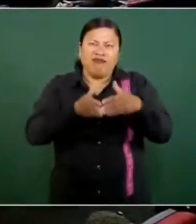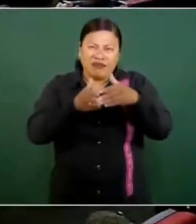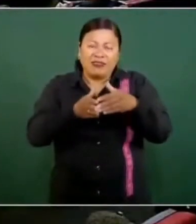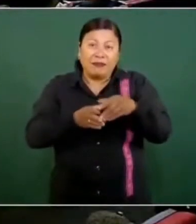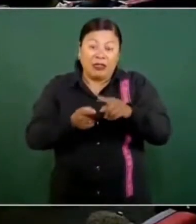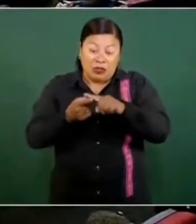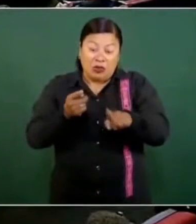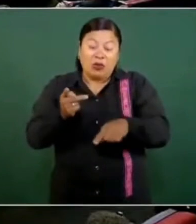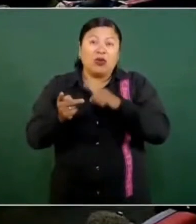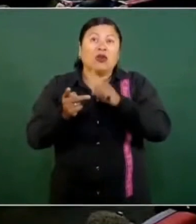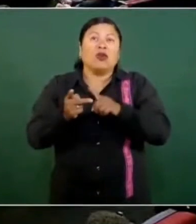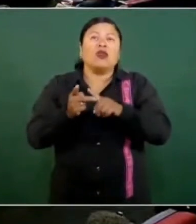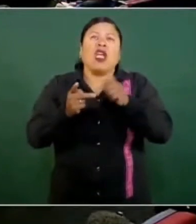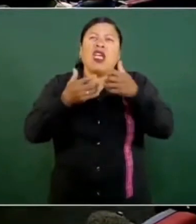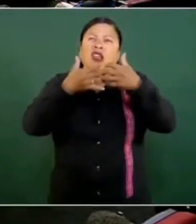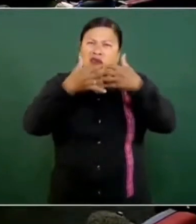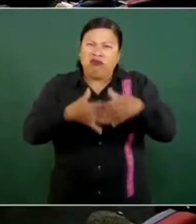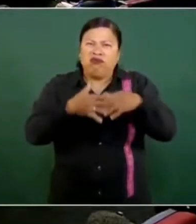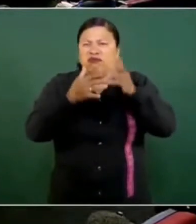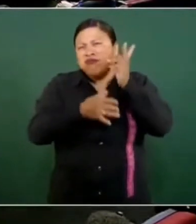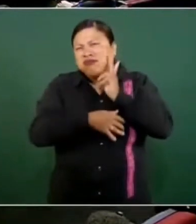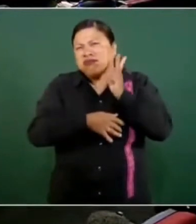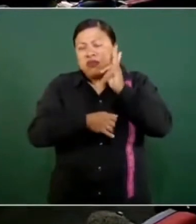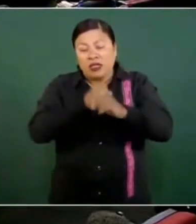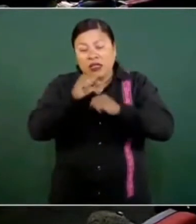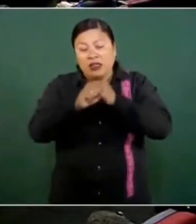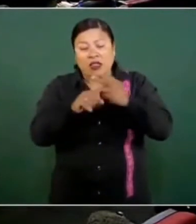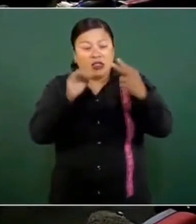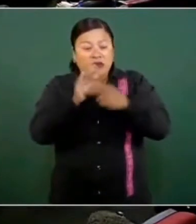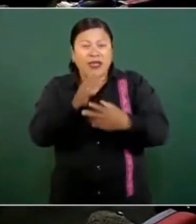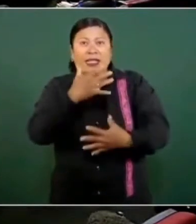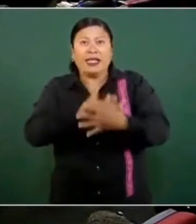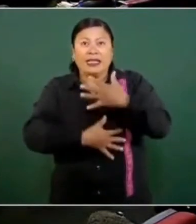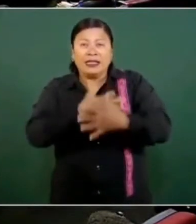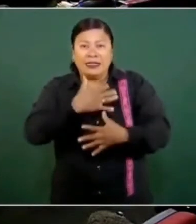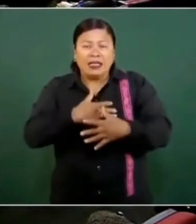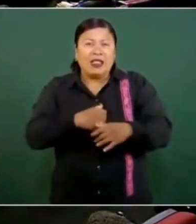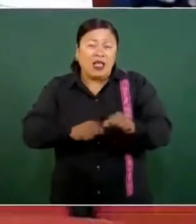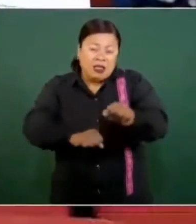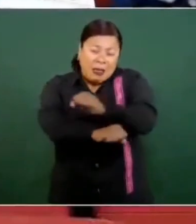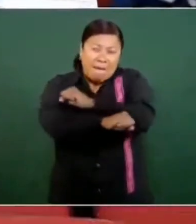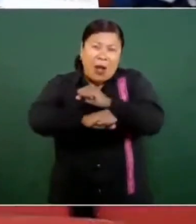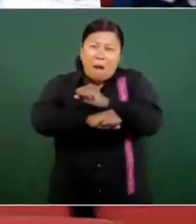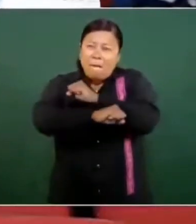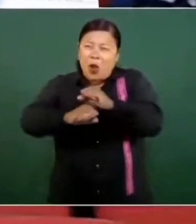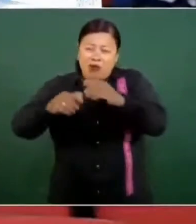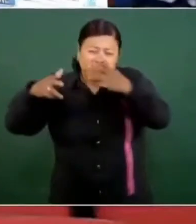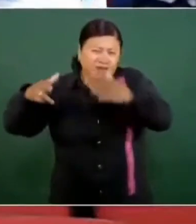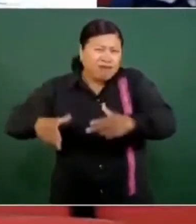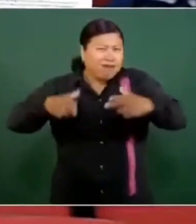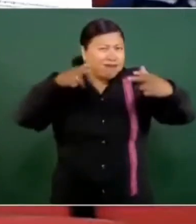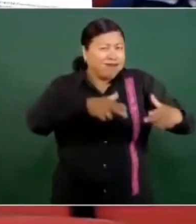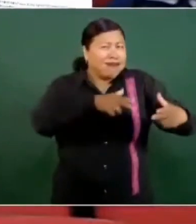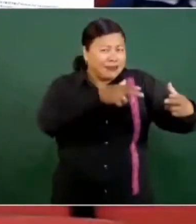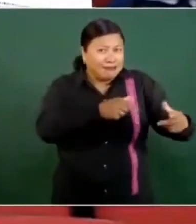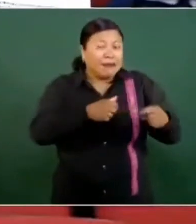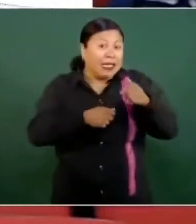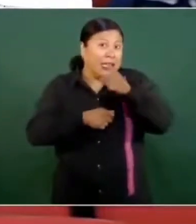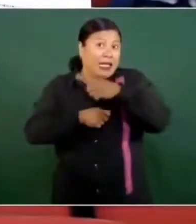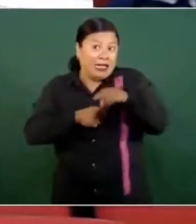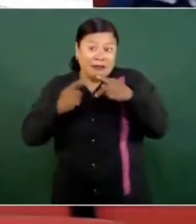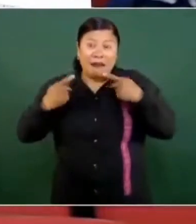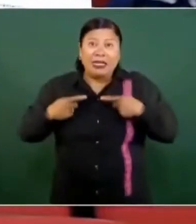se dio en la refinería Antonio Duval y Jaime en el año 2015 cuando explotaron varias plantas. Todos los ciudadanos